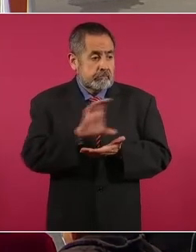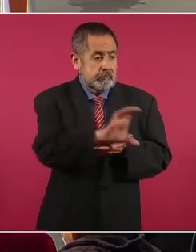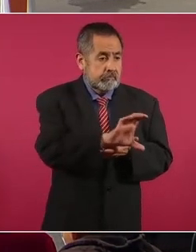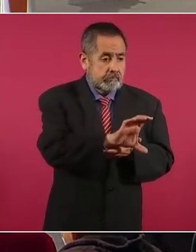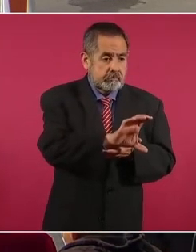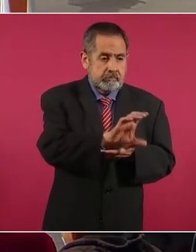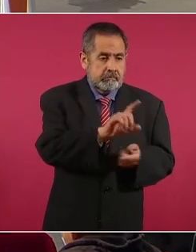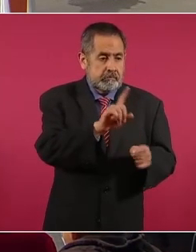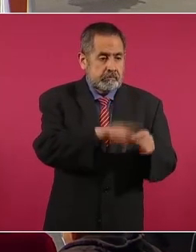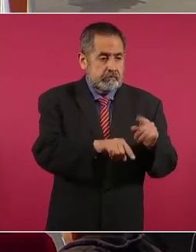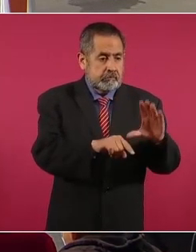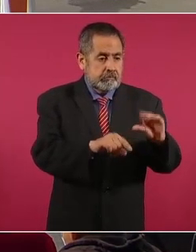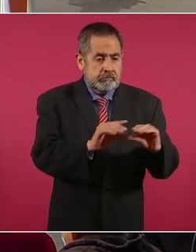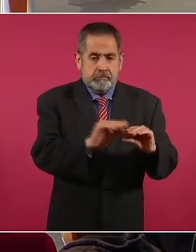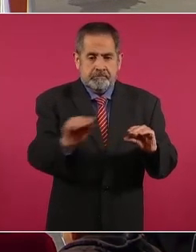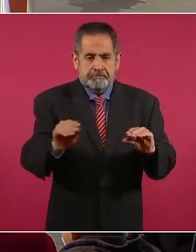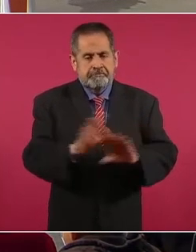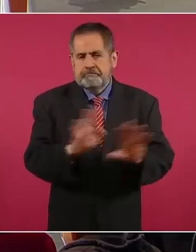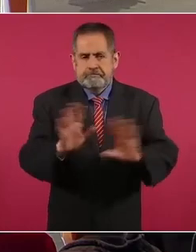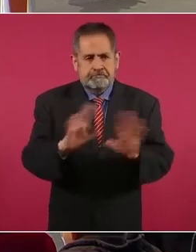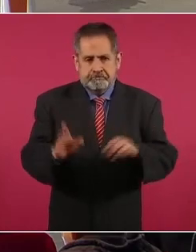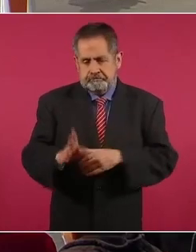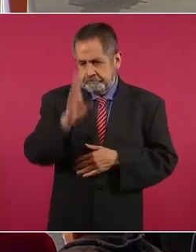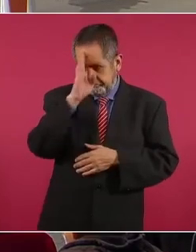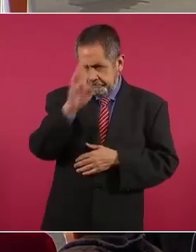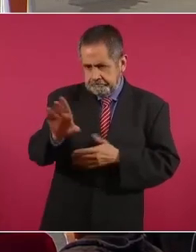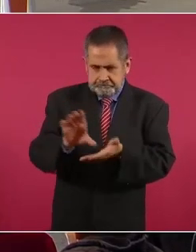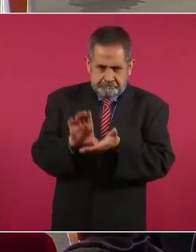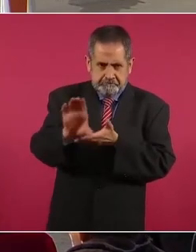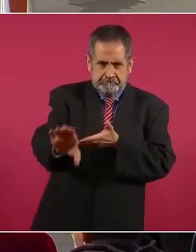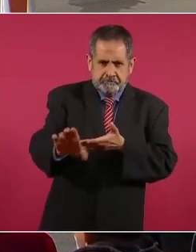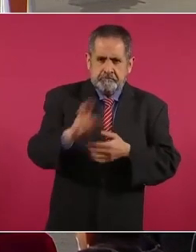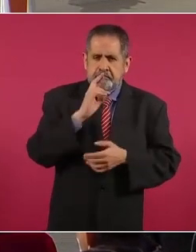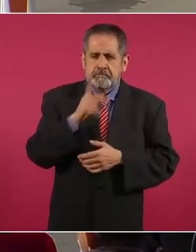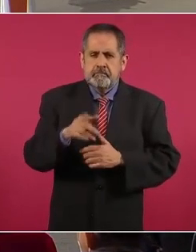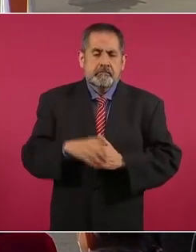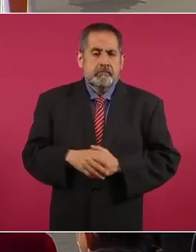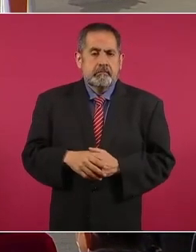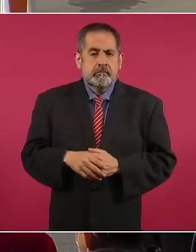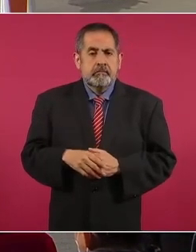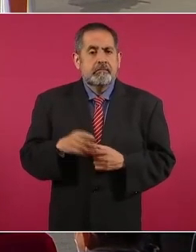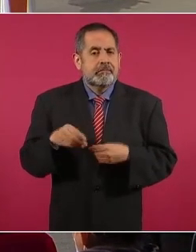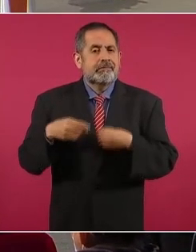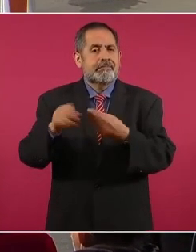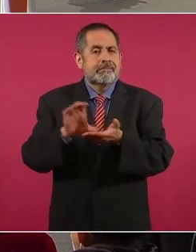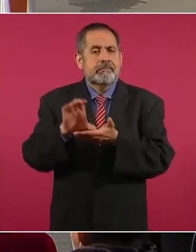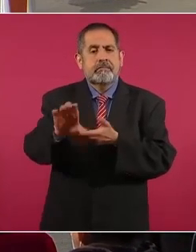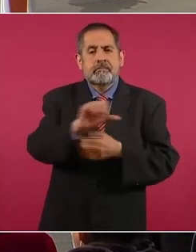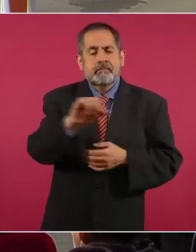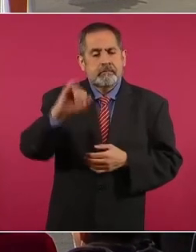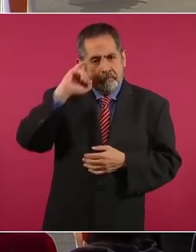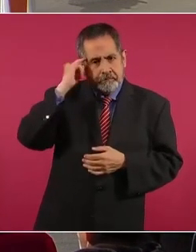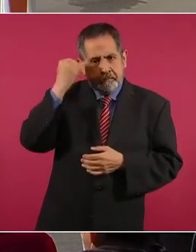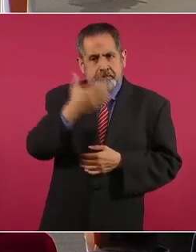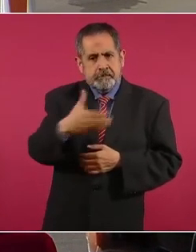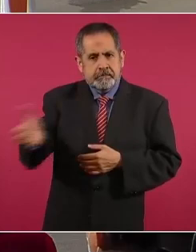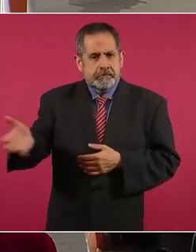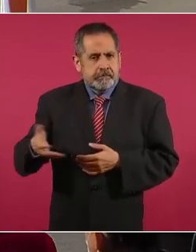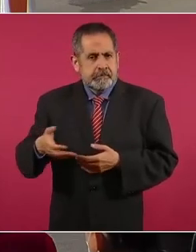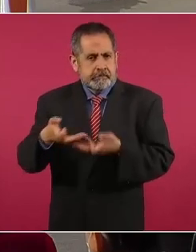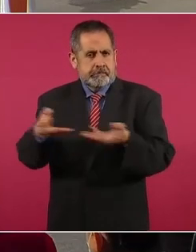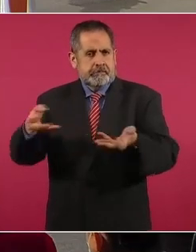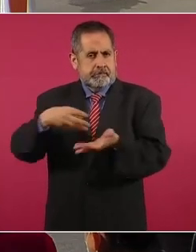Esto es lo que se entrega a los productores campesinos a 2 mil